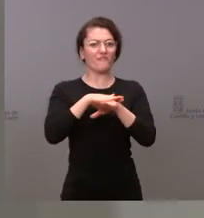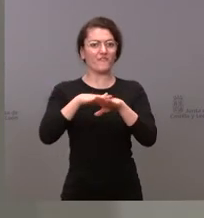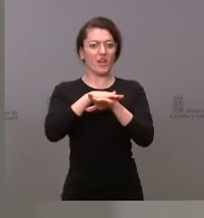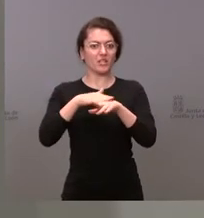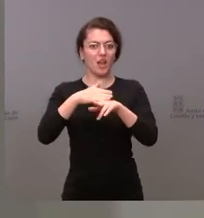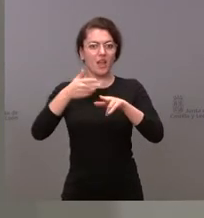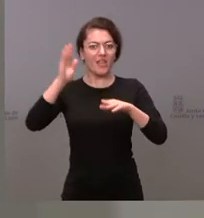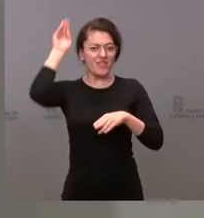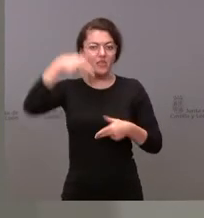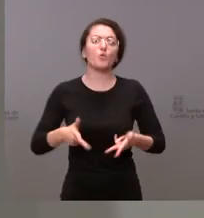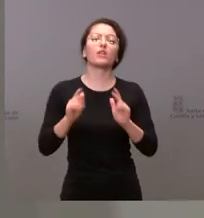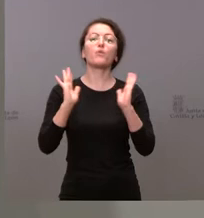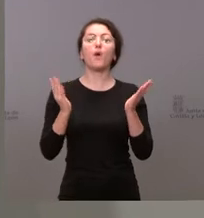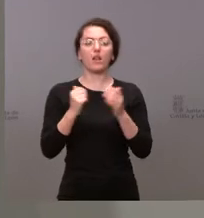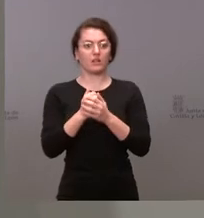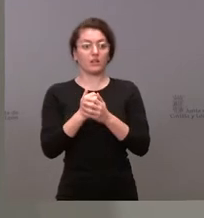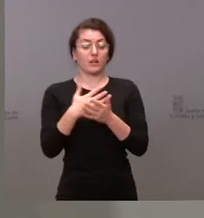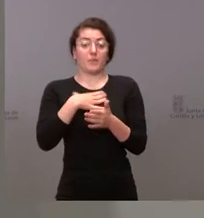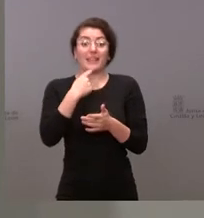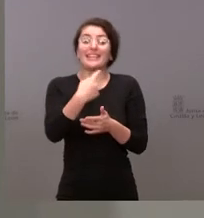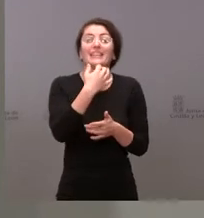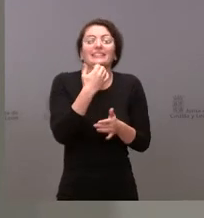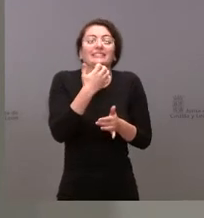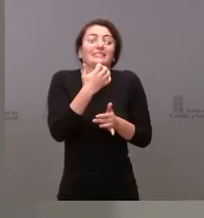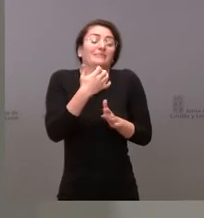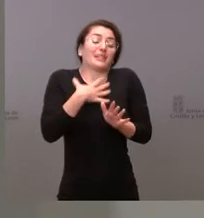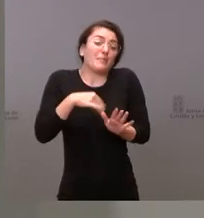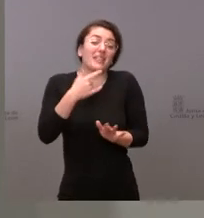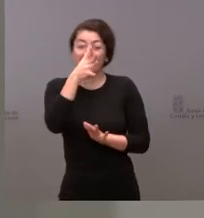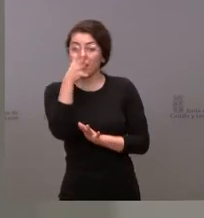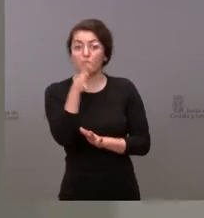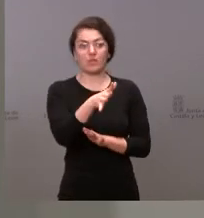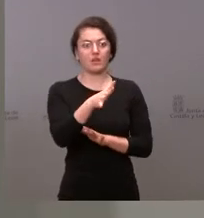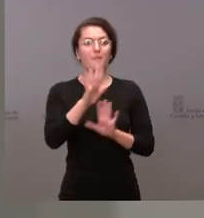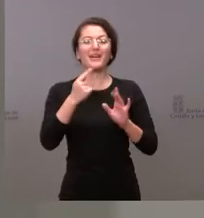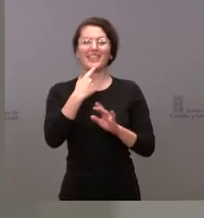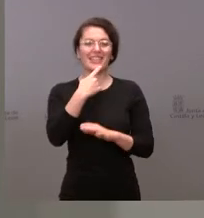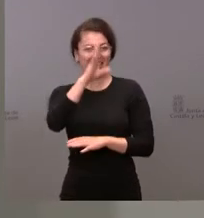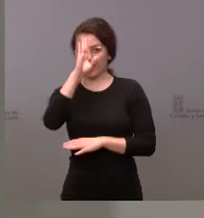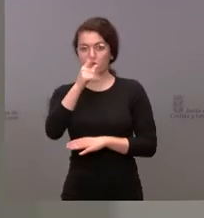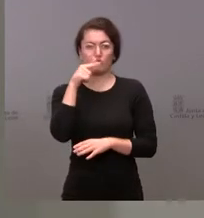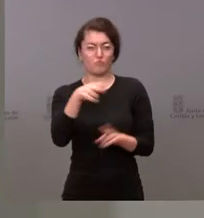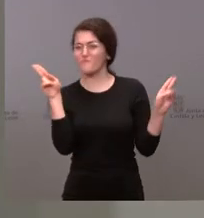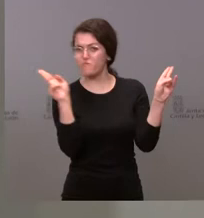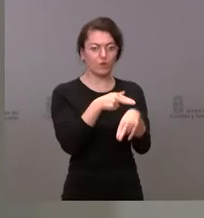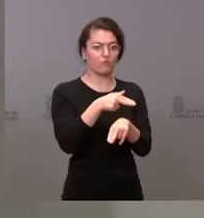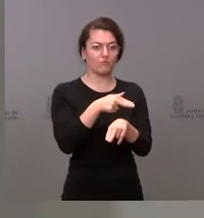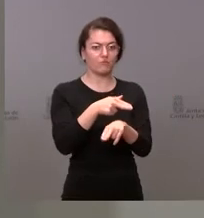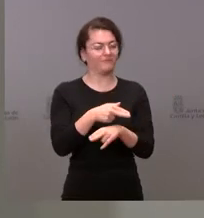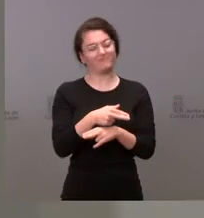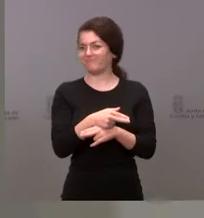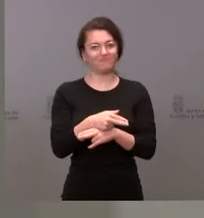te vamos a acabar denunciando, pero te vamos a acabar inhabilitando, no le corresponde al